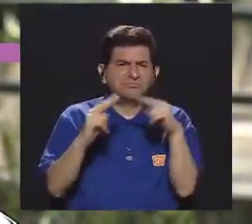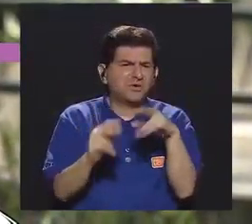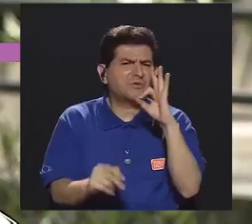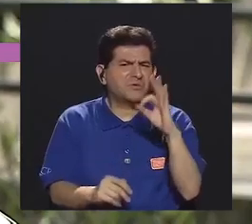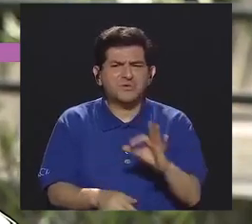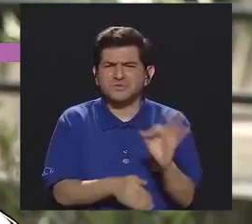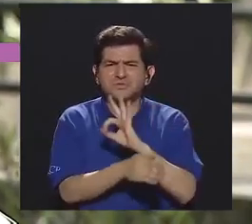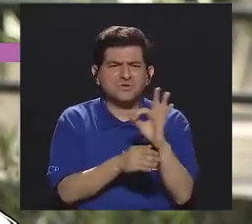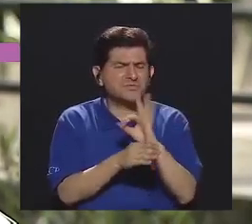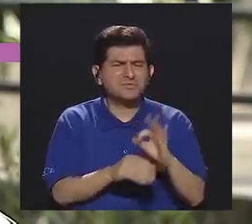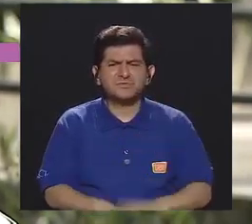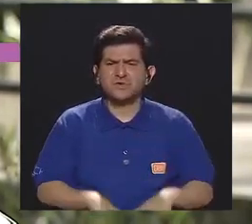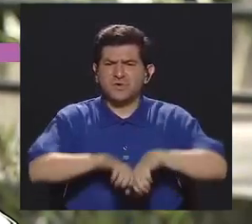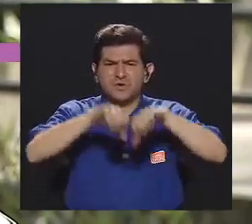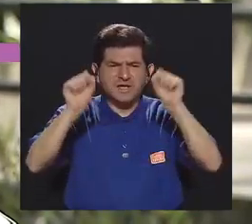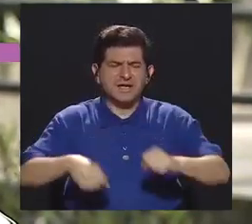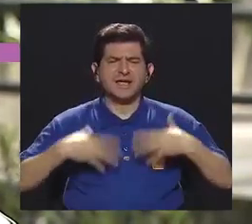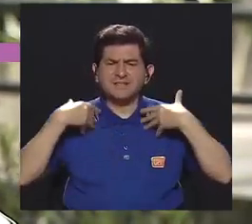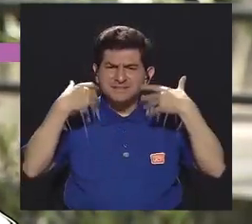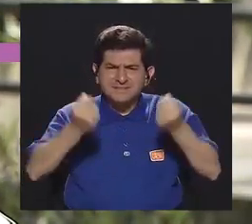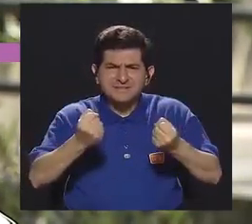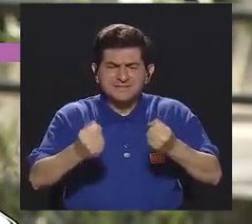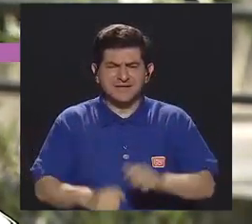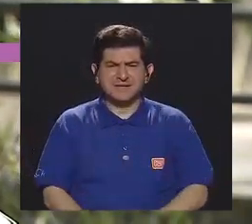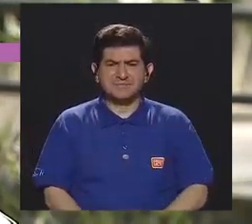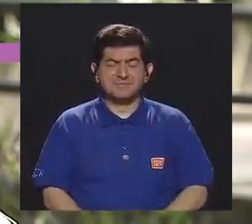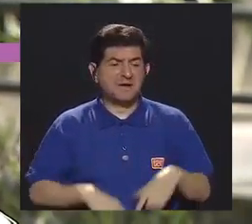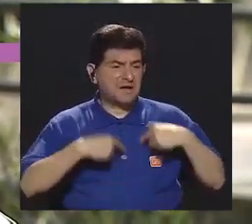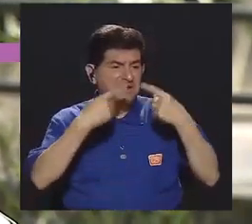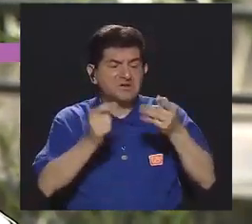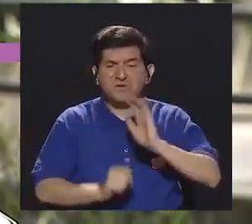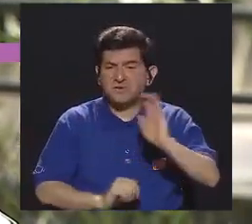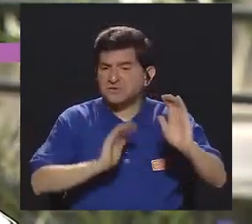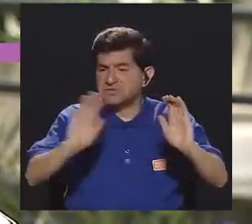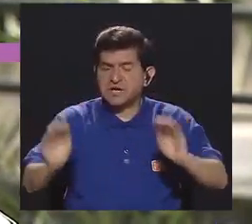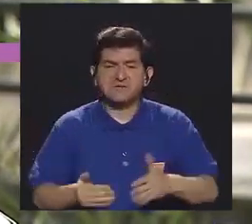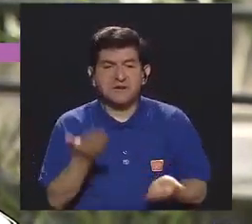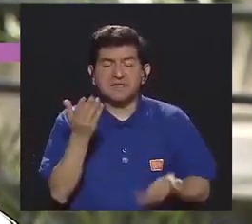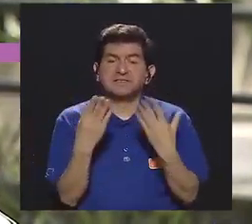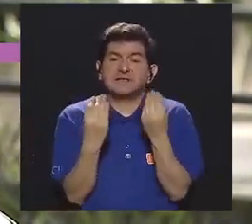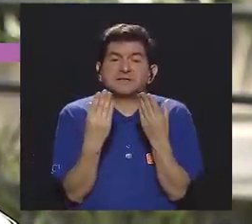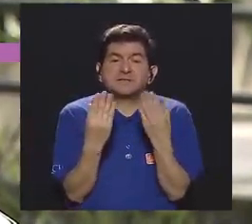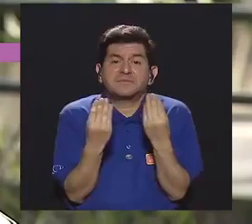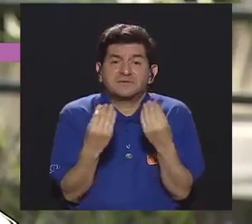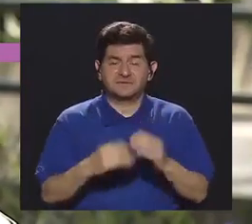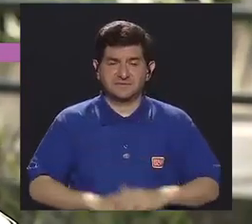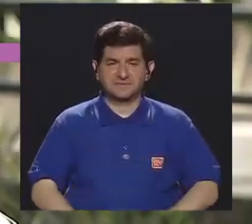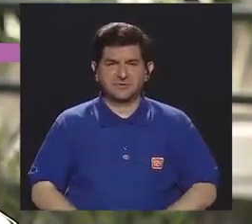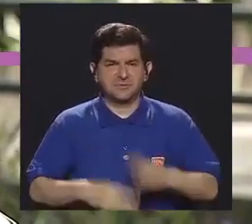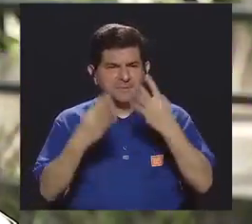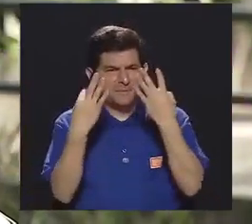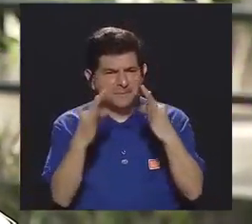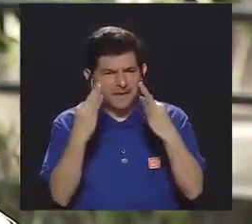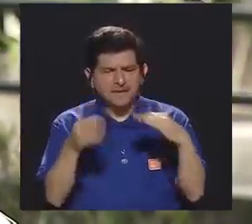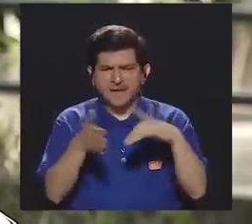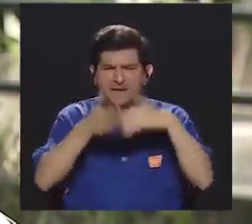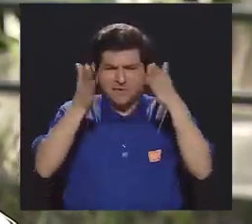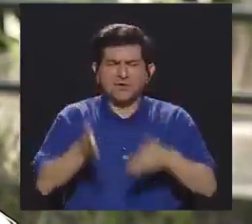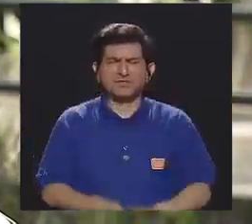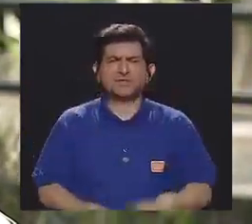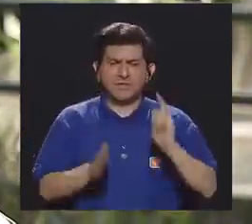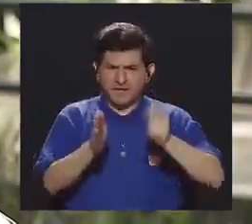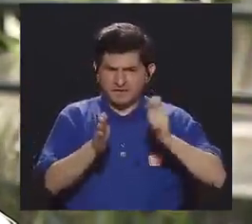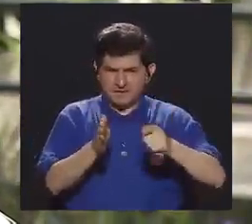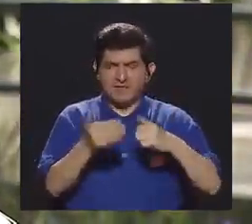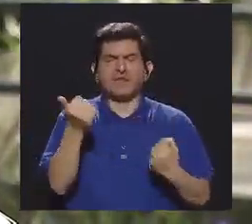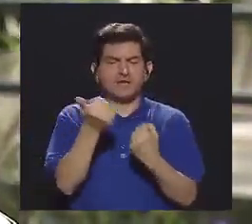no conocen bien cómo es que funciona el sistema de salud. Entonces, no llevan a los niños por temor, ¿verdad? Etcétera. Entonces, tratamos